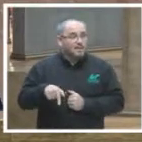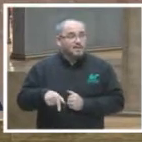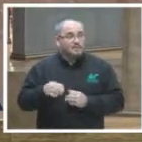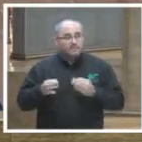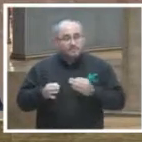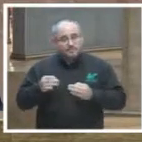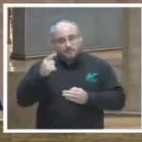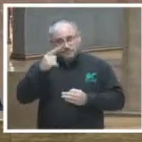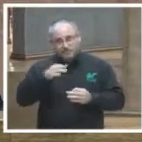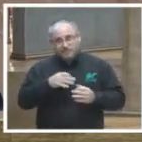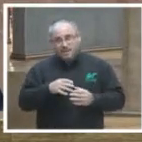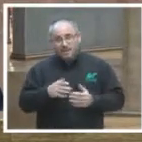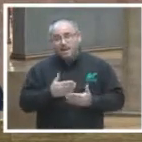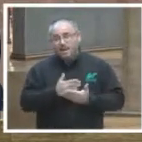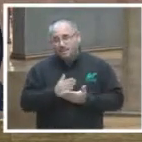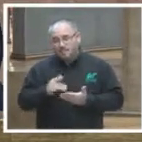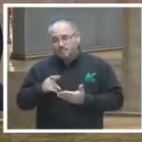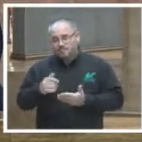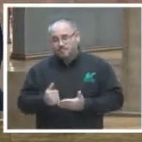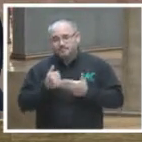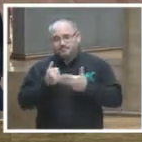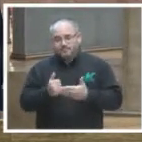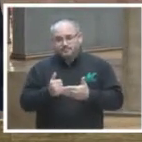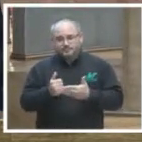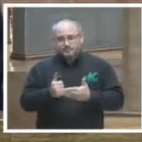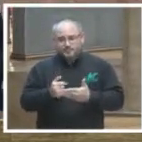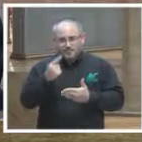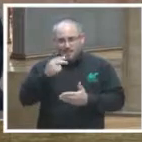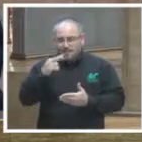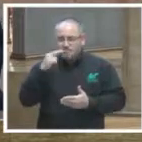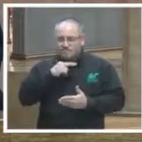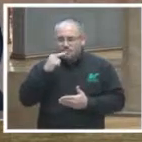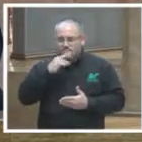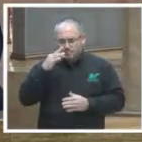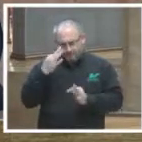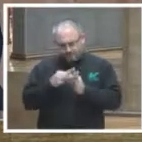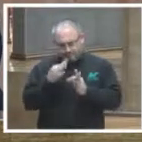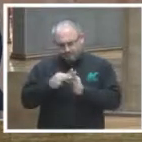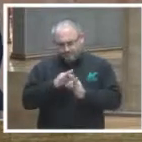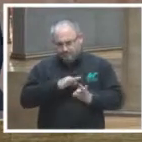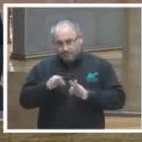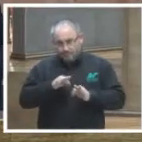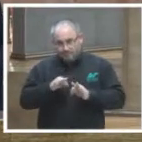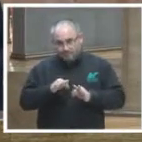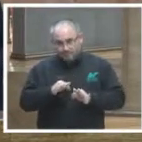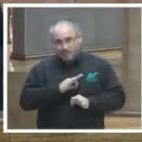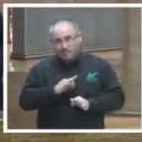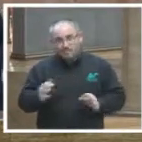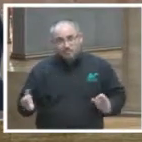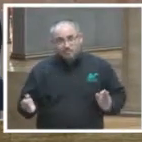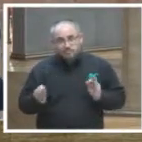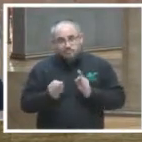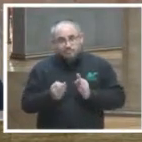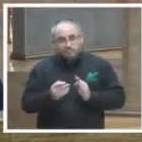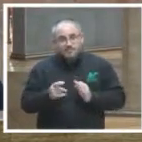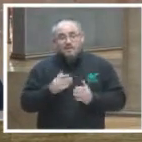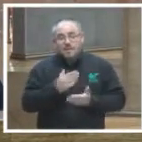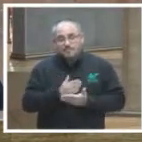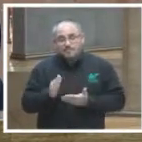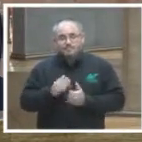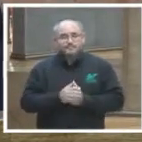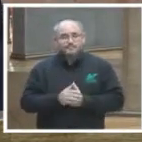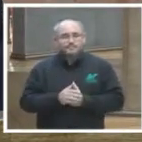jurisdiccional que además de impartir justicia de manera pronta y puntual se acerca a la ciudadanía y además